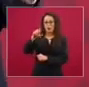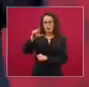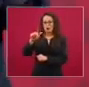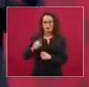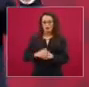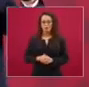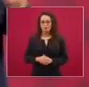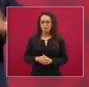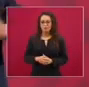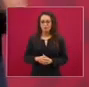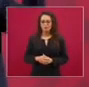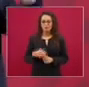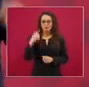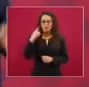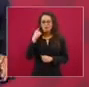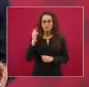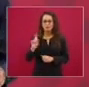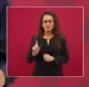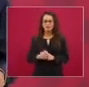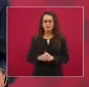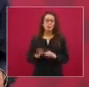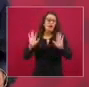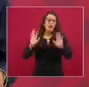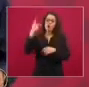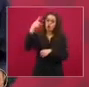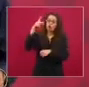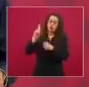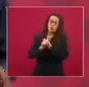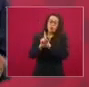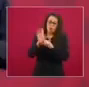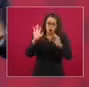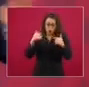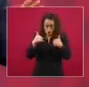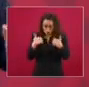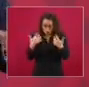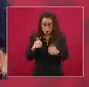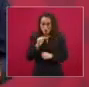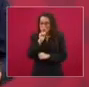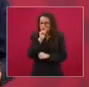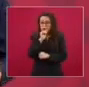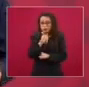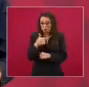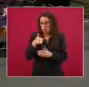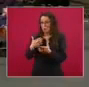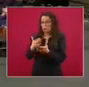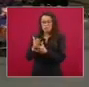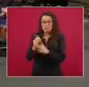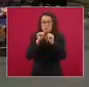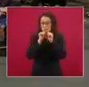Ese es un asunto de ellos, pero yo no tengo nada que ver en esto, absolutamente nada.